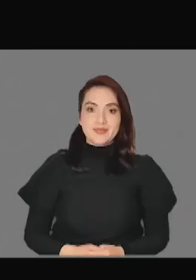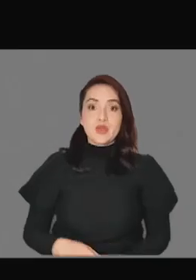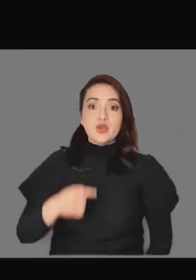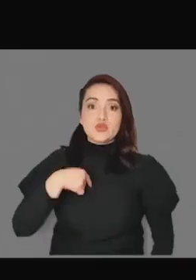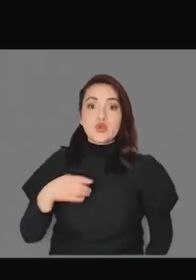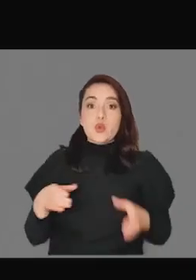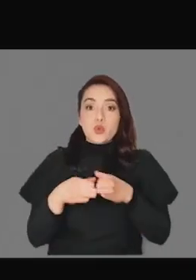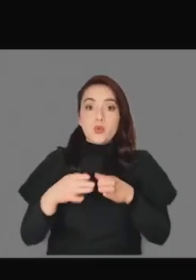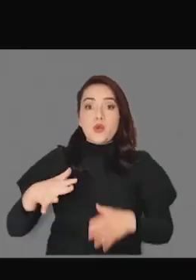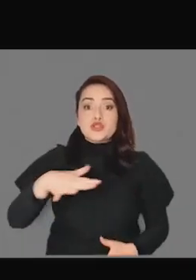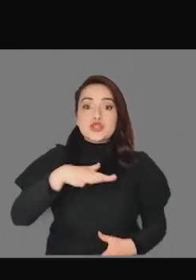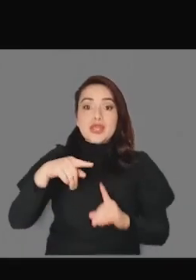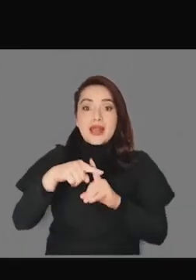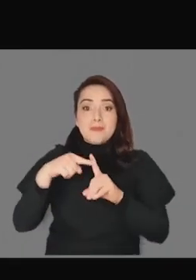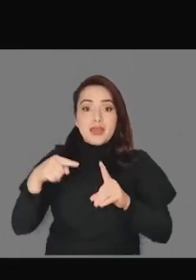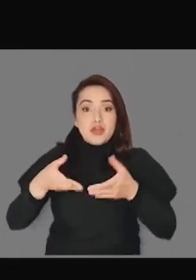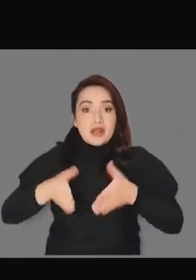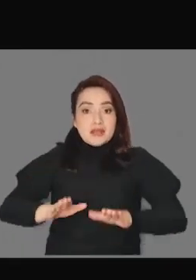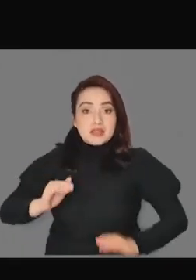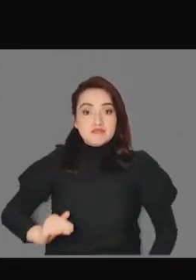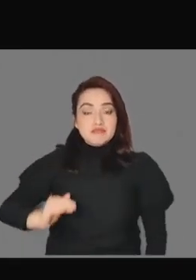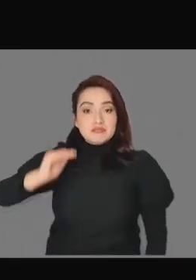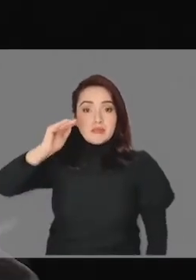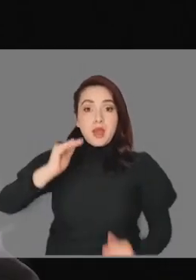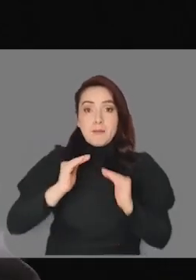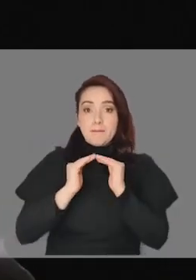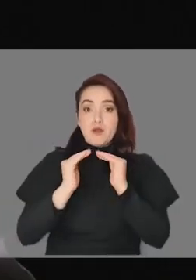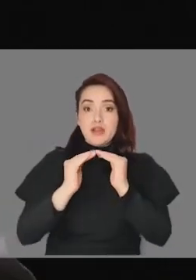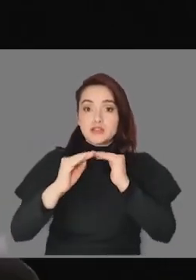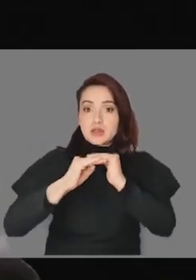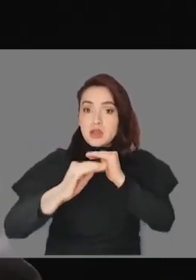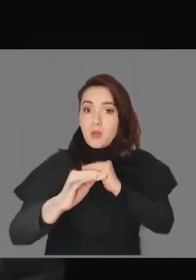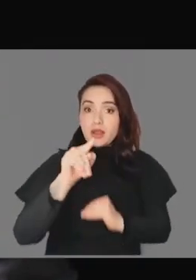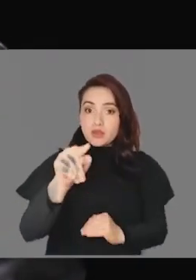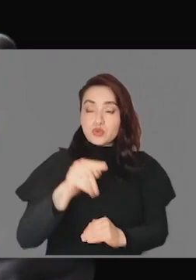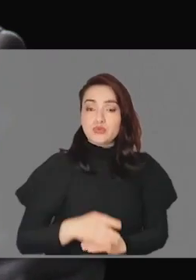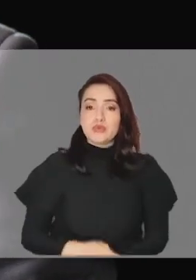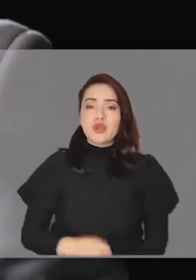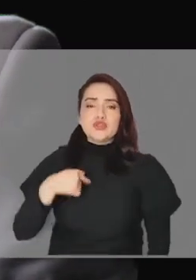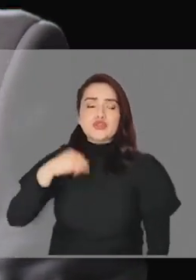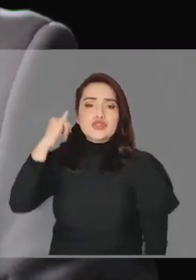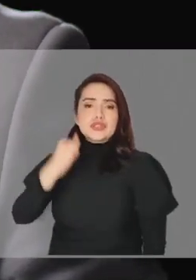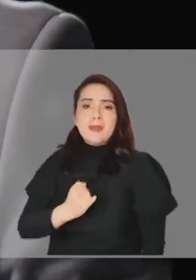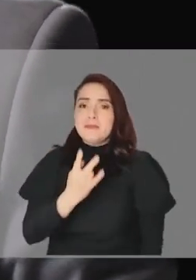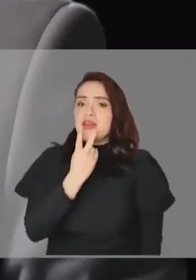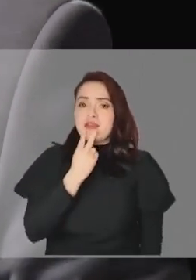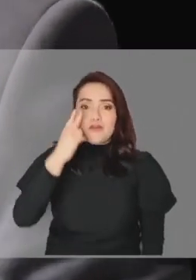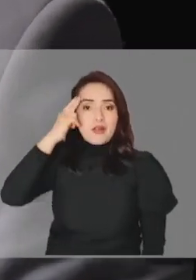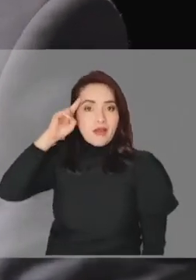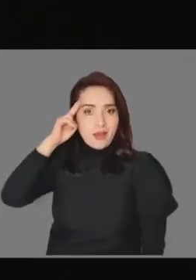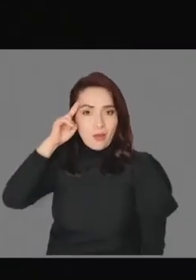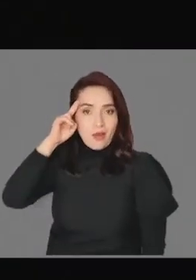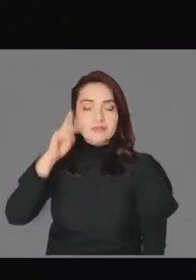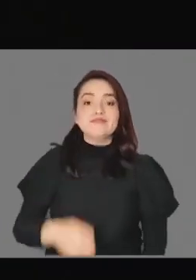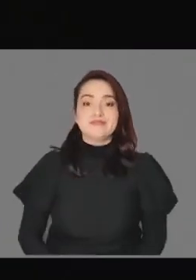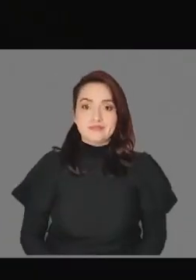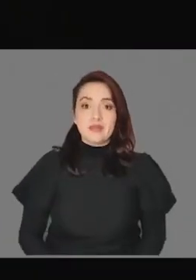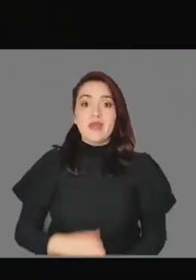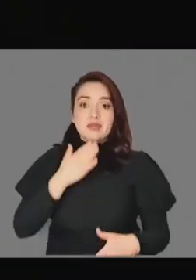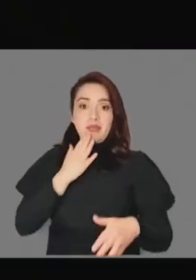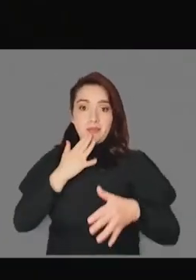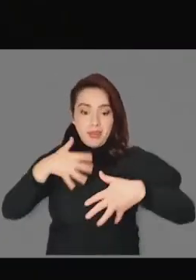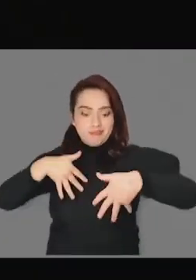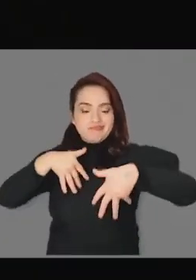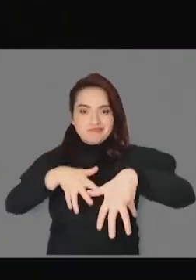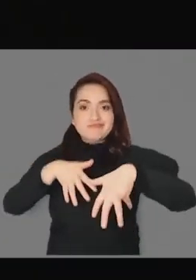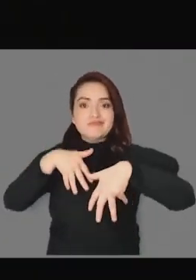Yo soy clase media. Nací y me crié en una población igual que tú. Desde Rancagua viví toda mi vida en ella. Fui parte del